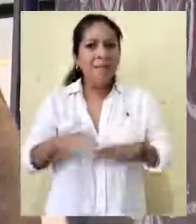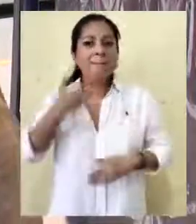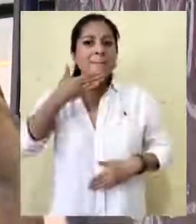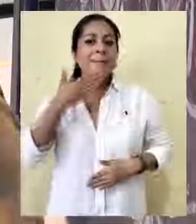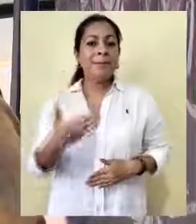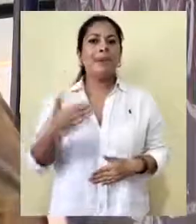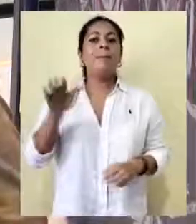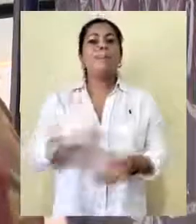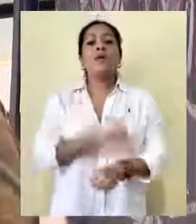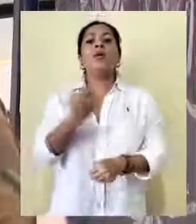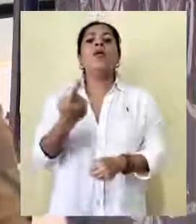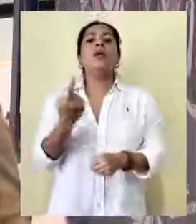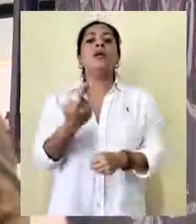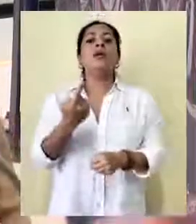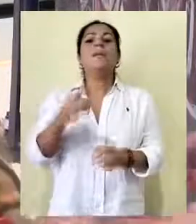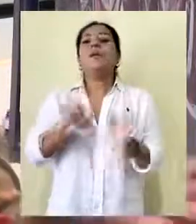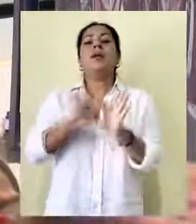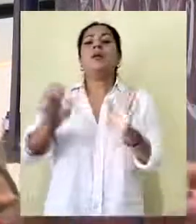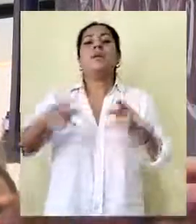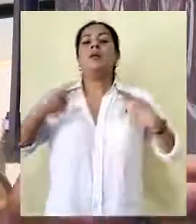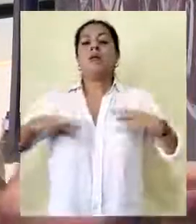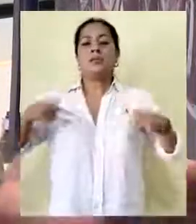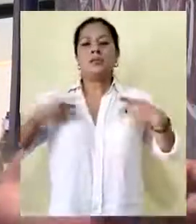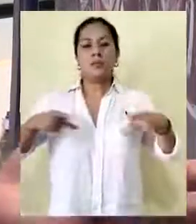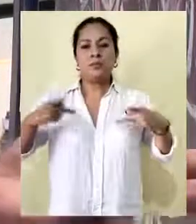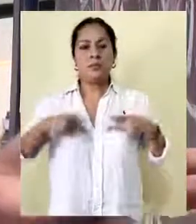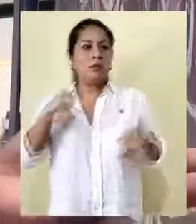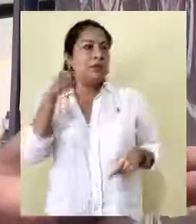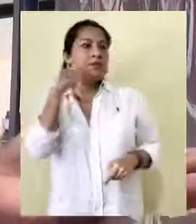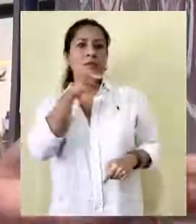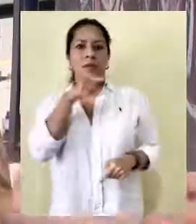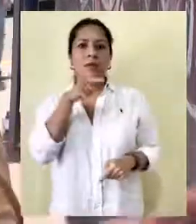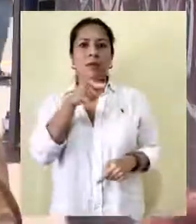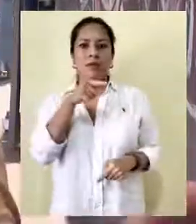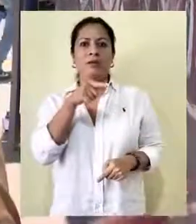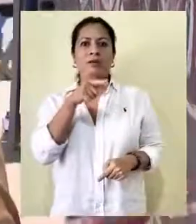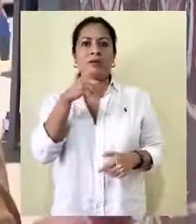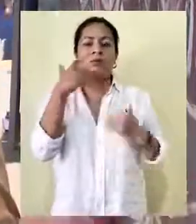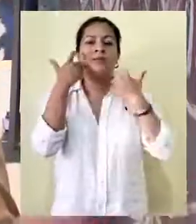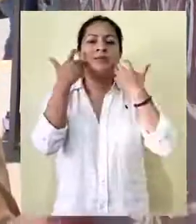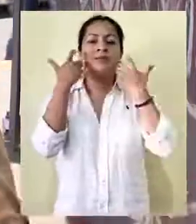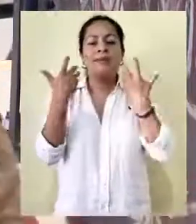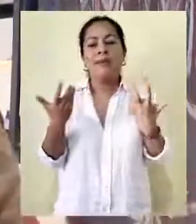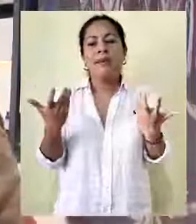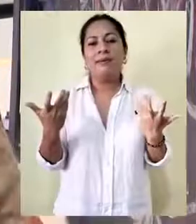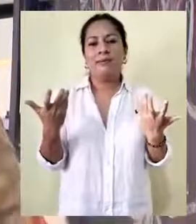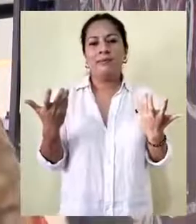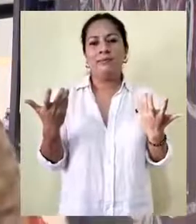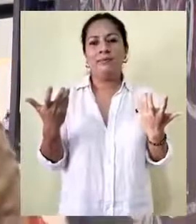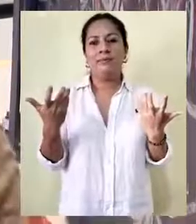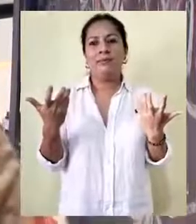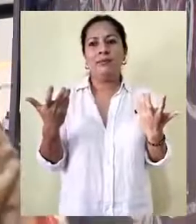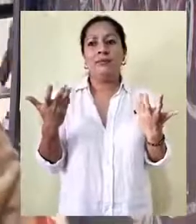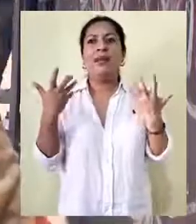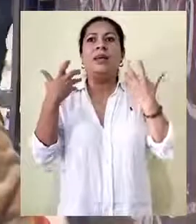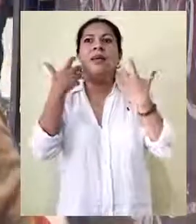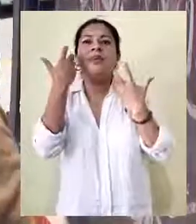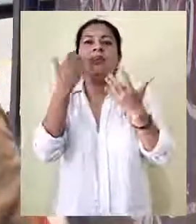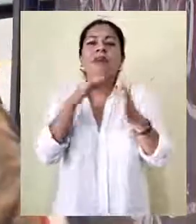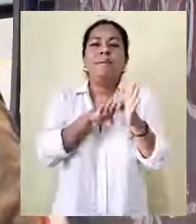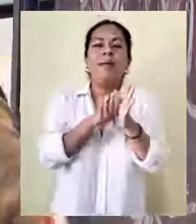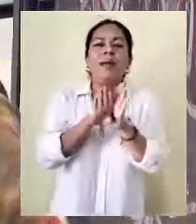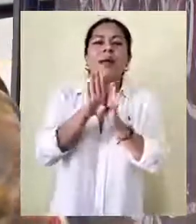por ejemplo, de las personas que ellos quieren sobresalir, quieren